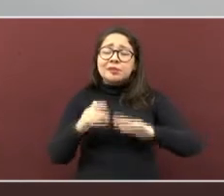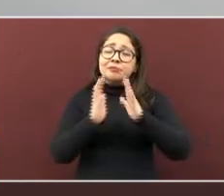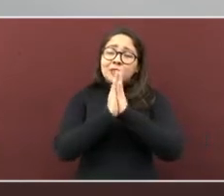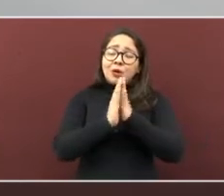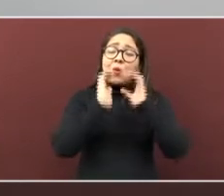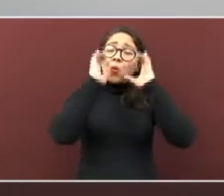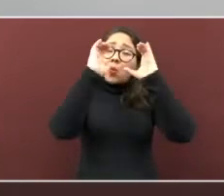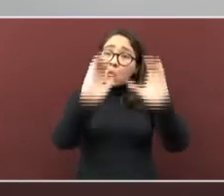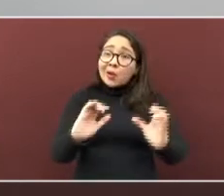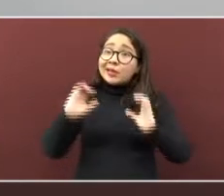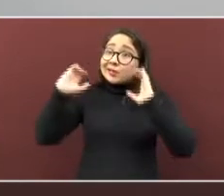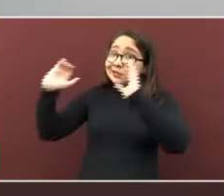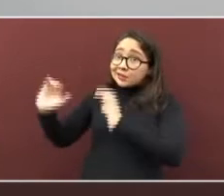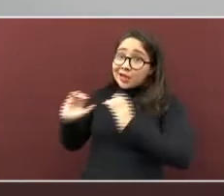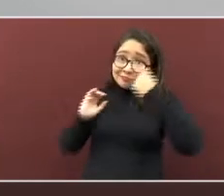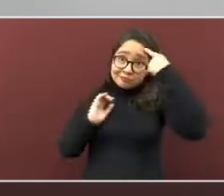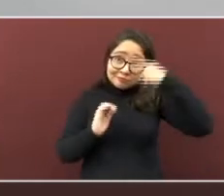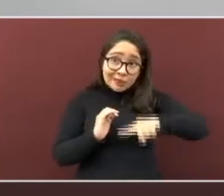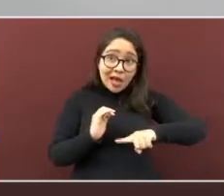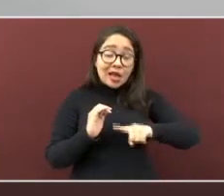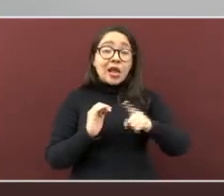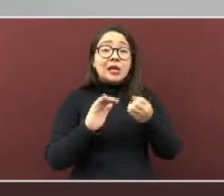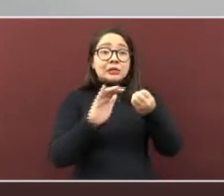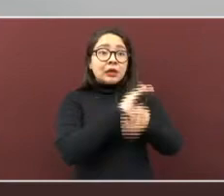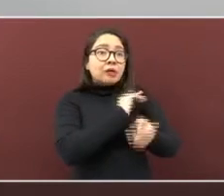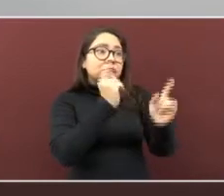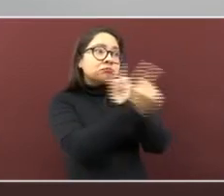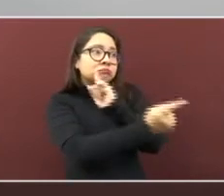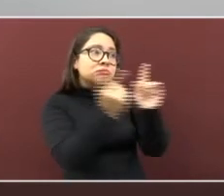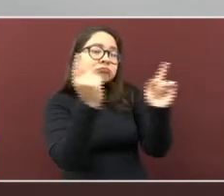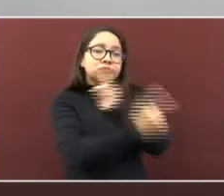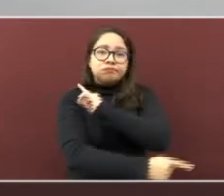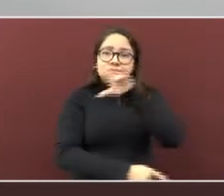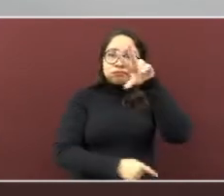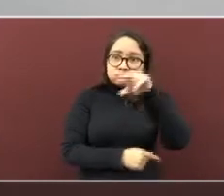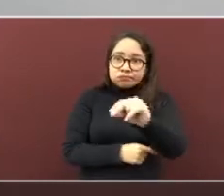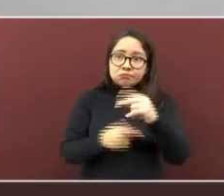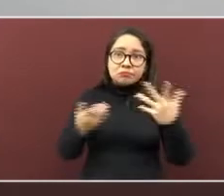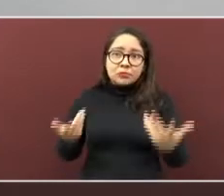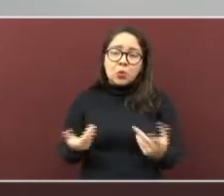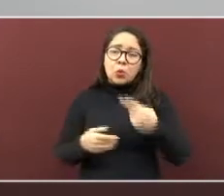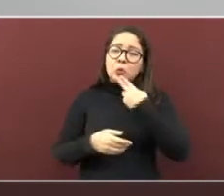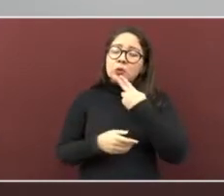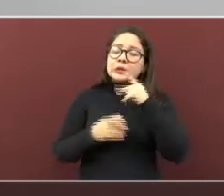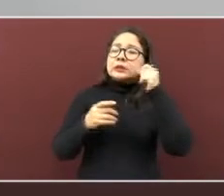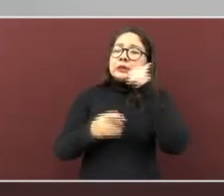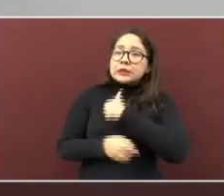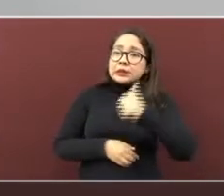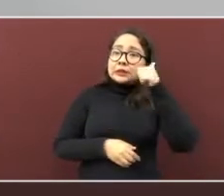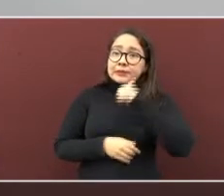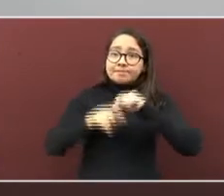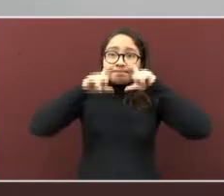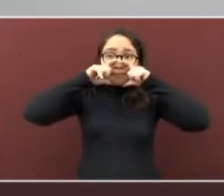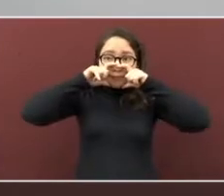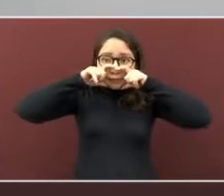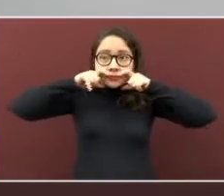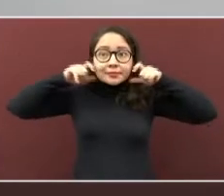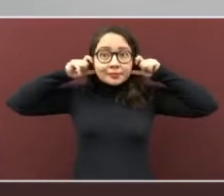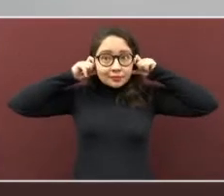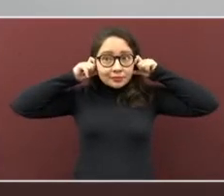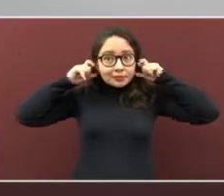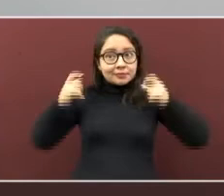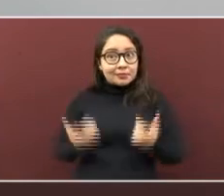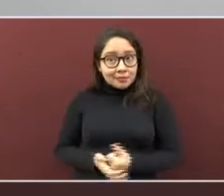prevención y evitar las aglomeraciones, así como usar siempre el cubrebocas.